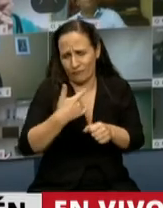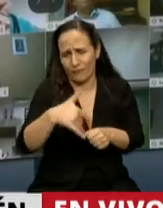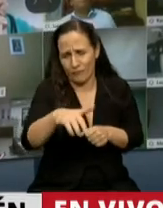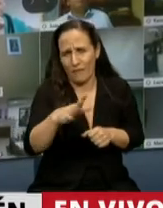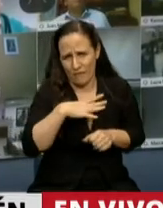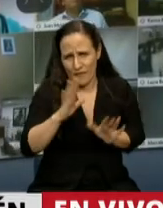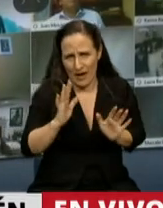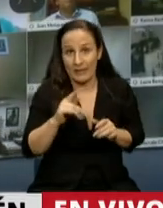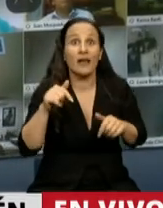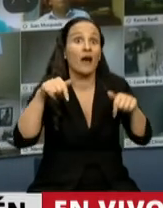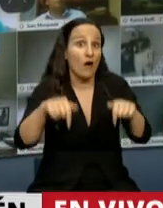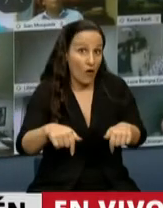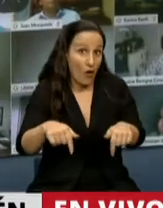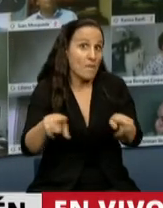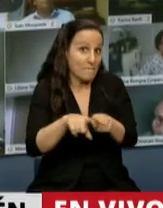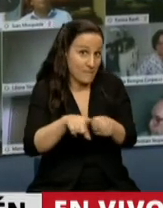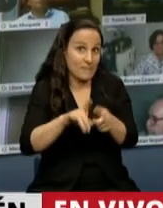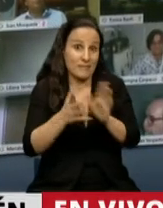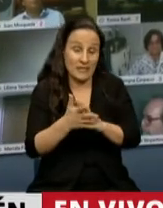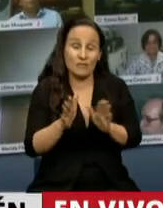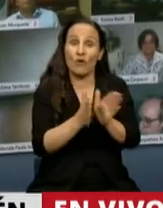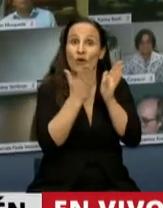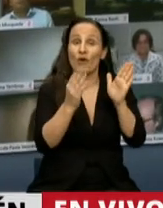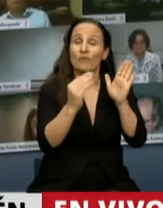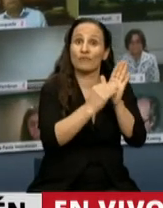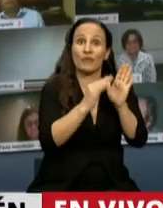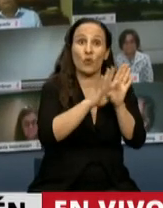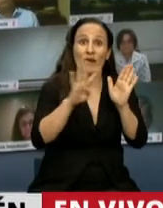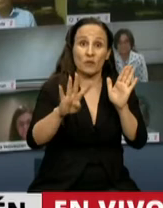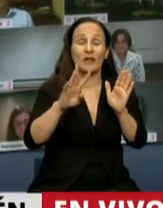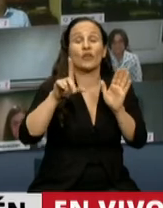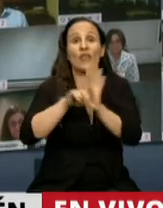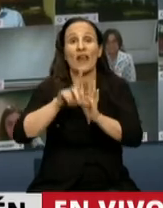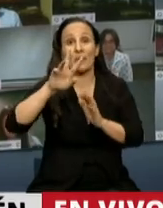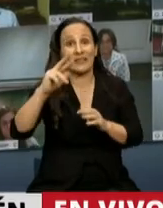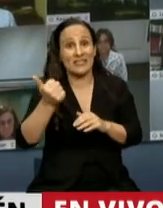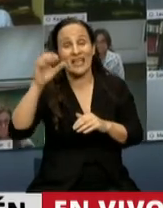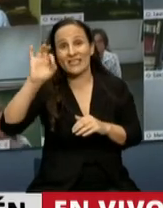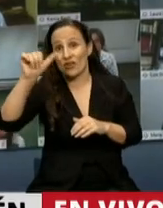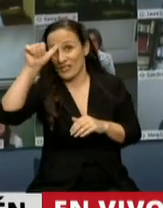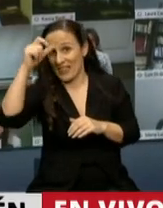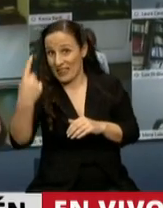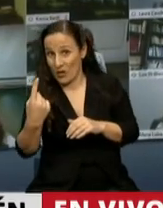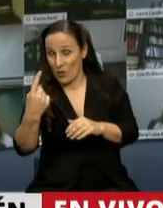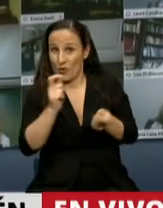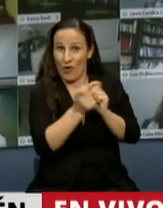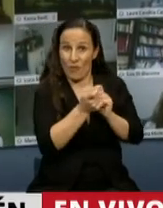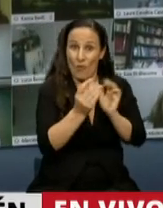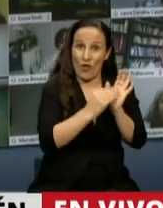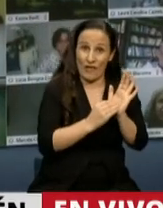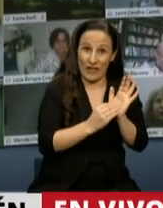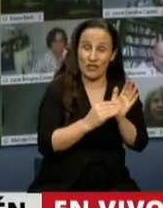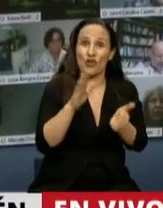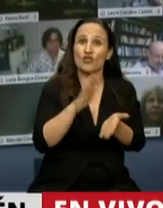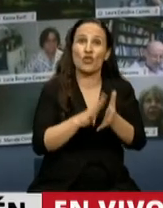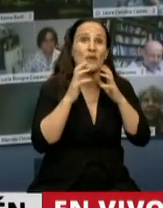estamos haciendo hoy con la modificación del artículo 44 de la Ley 26061 referido a las funciones de la